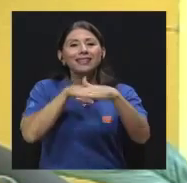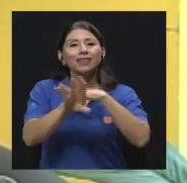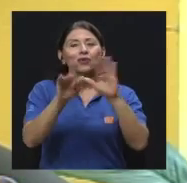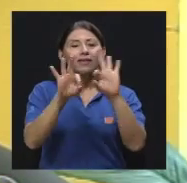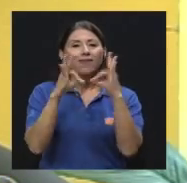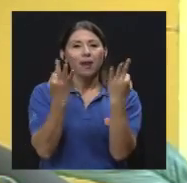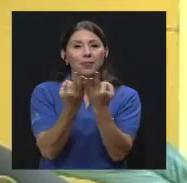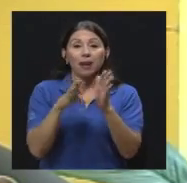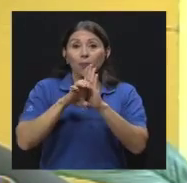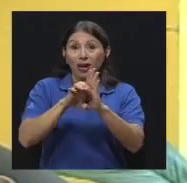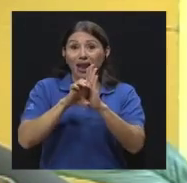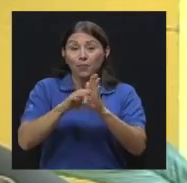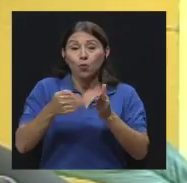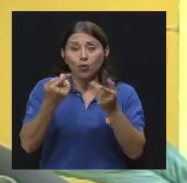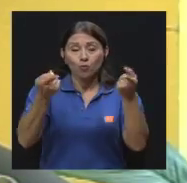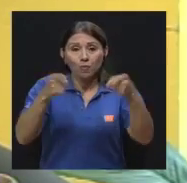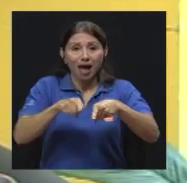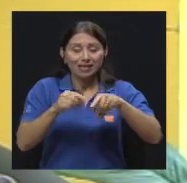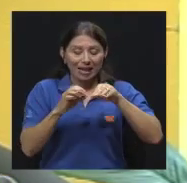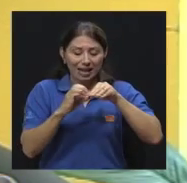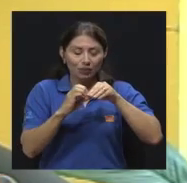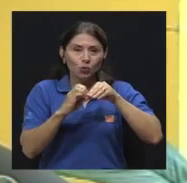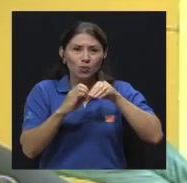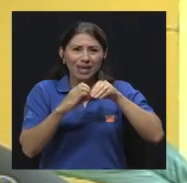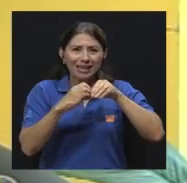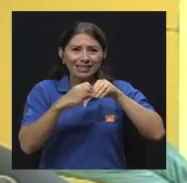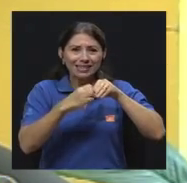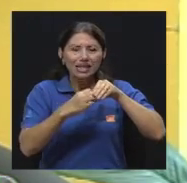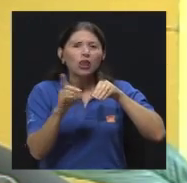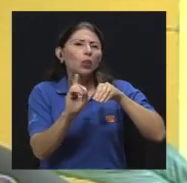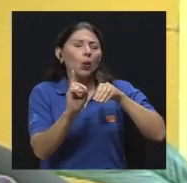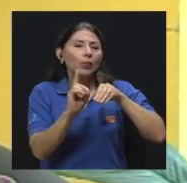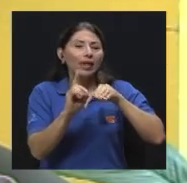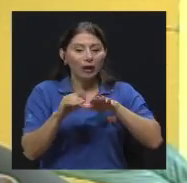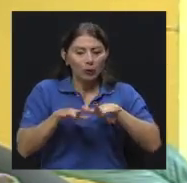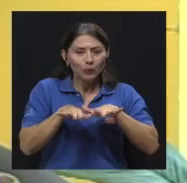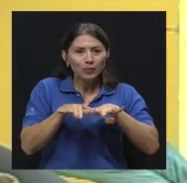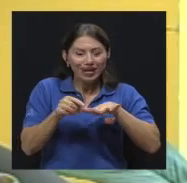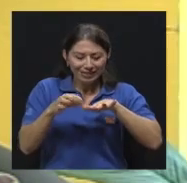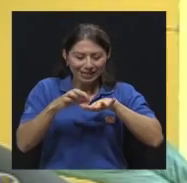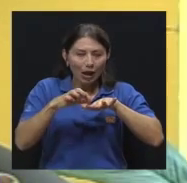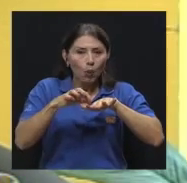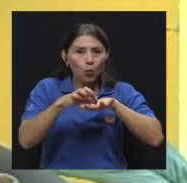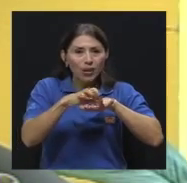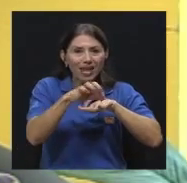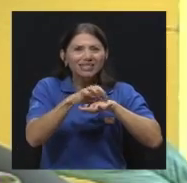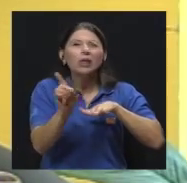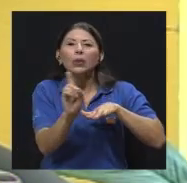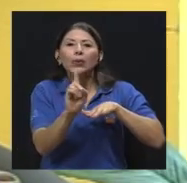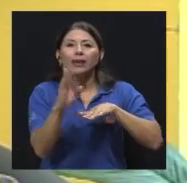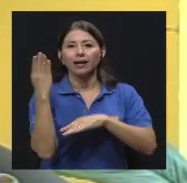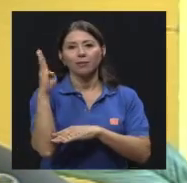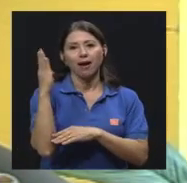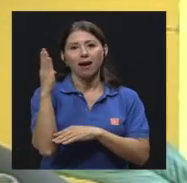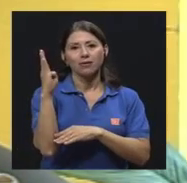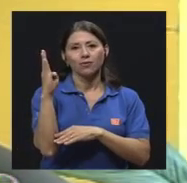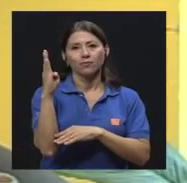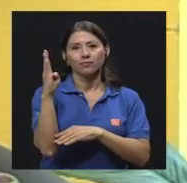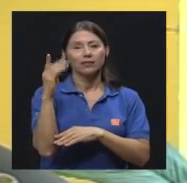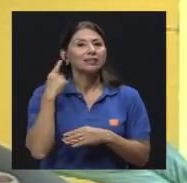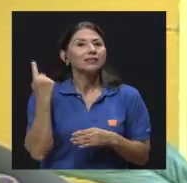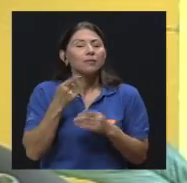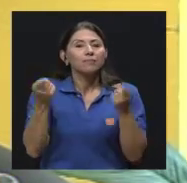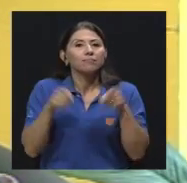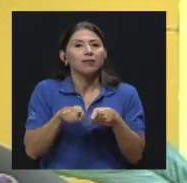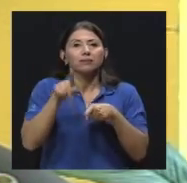las niñas de las uñas, las adquirimos en el baño de la casa de nosotros. Generalmente hay un miembro de la familia